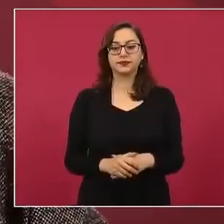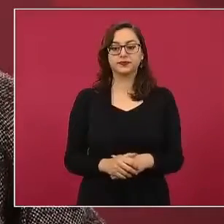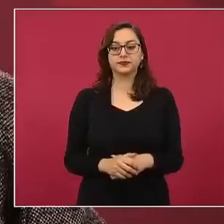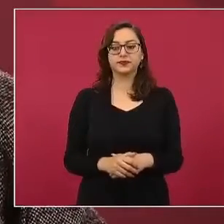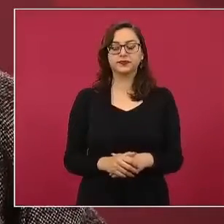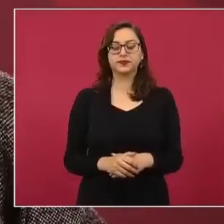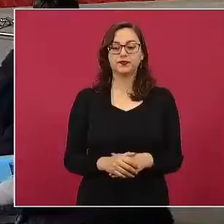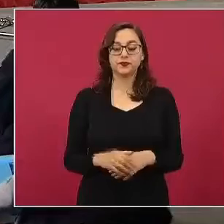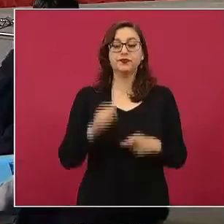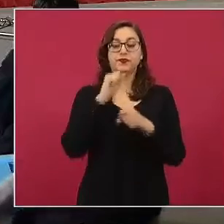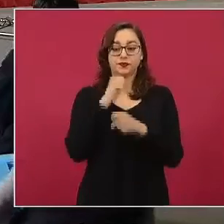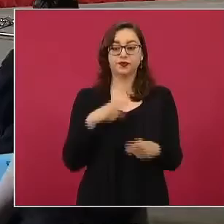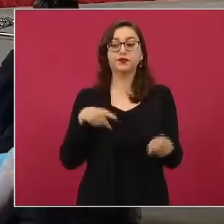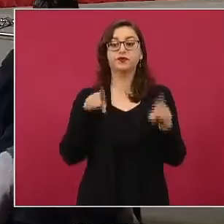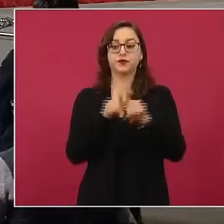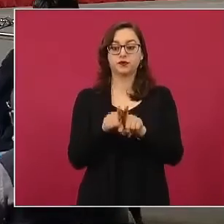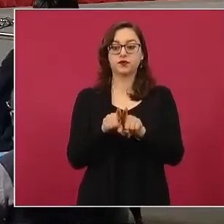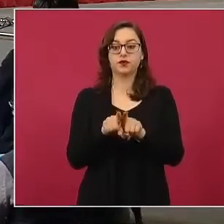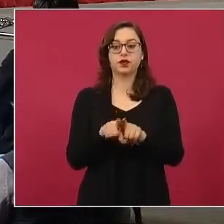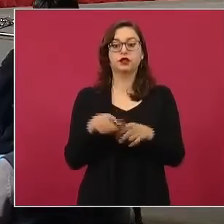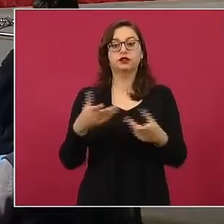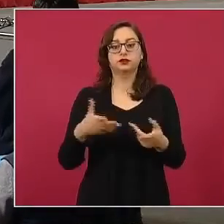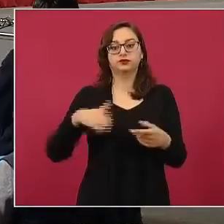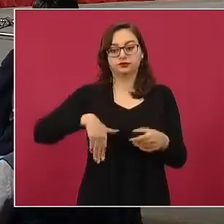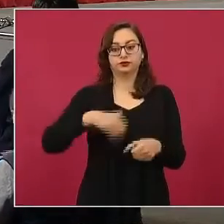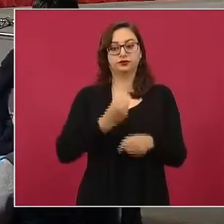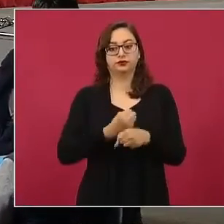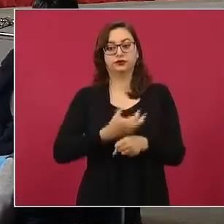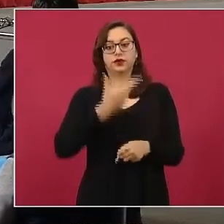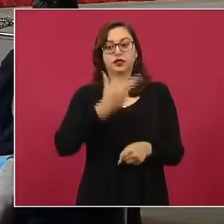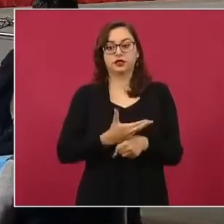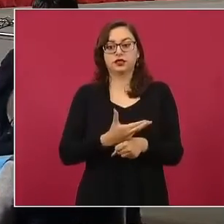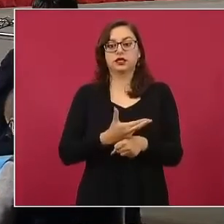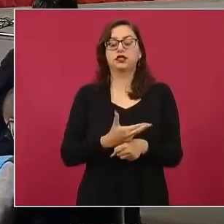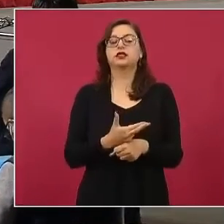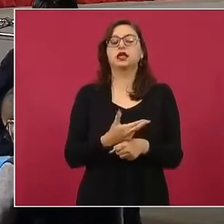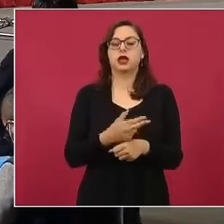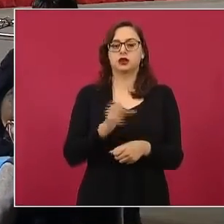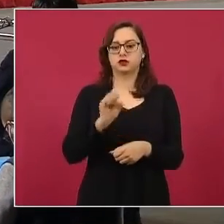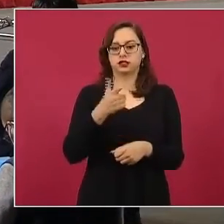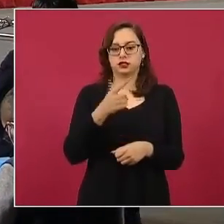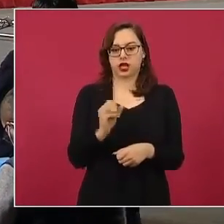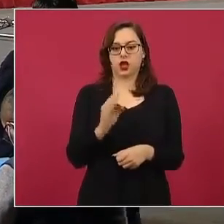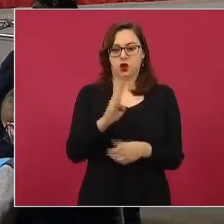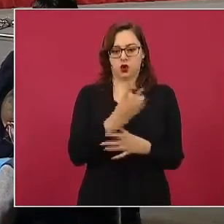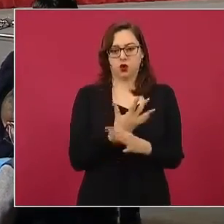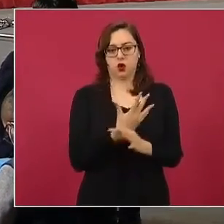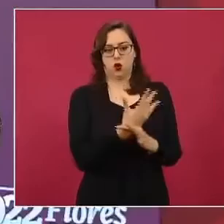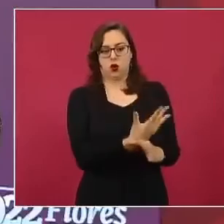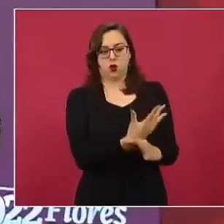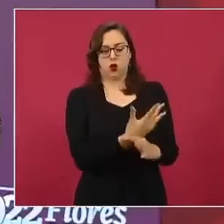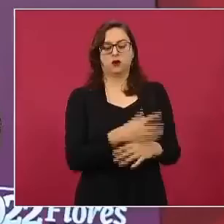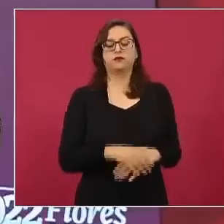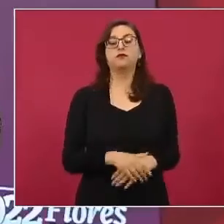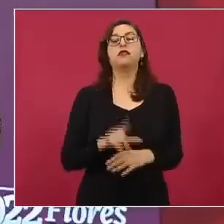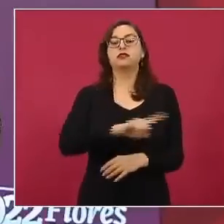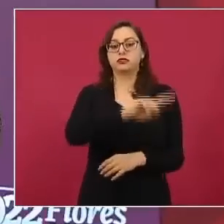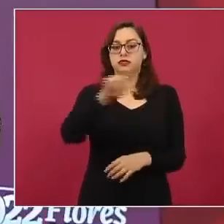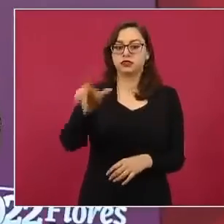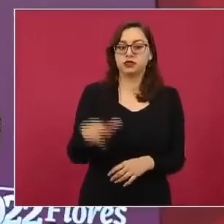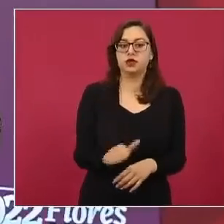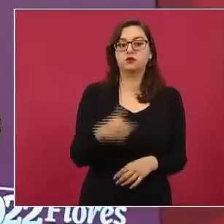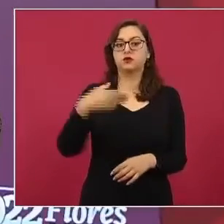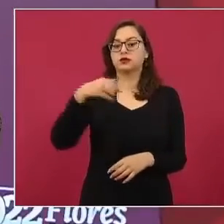mencionó el señor Secretario de Gobernación, el Canciller Marcelo Ebrard